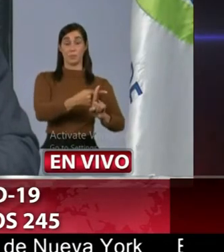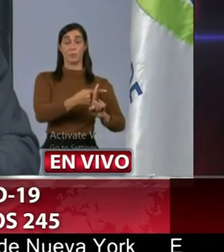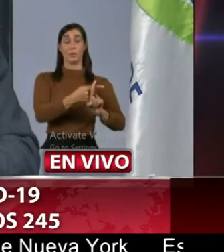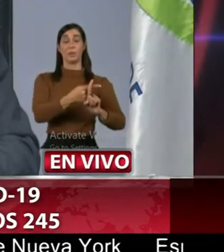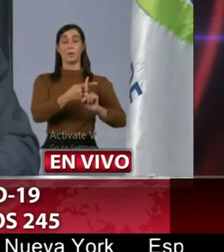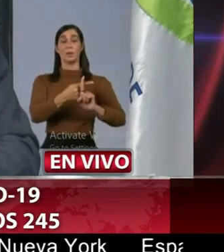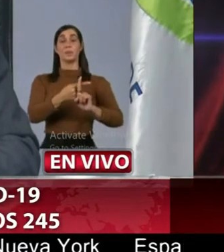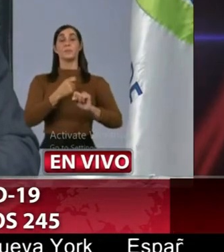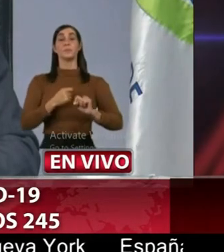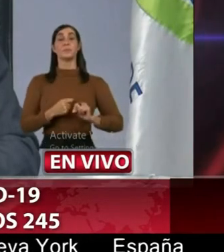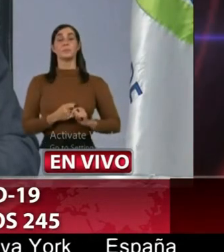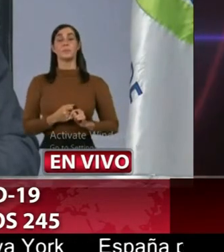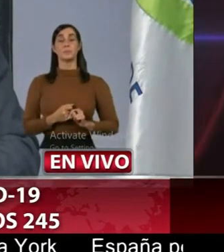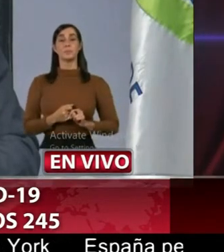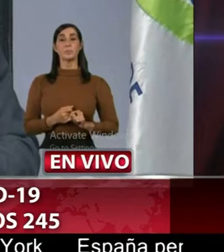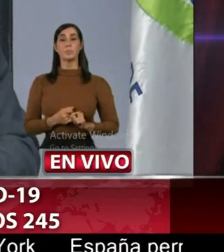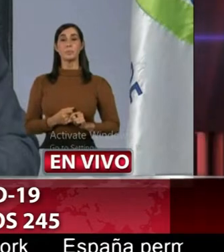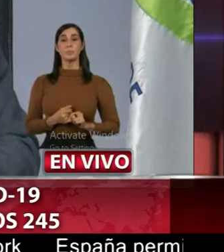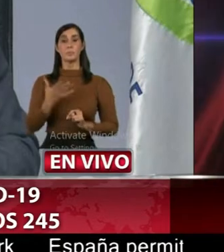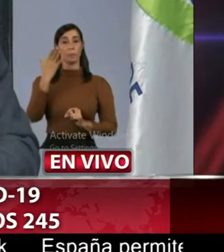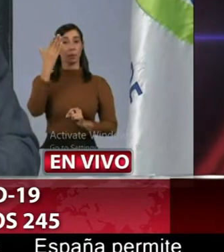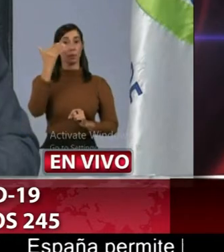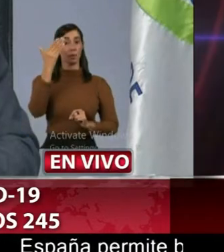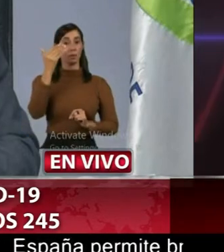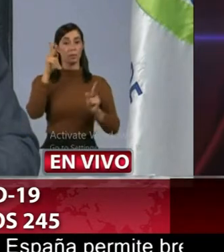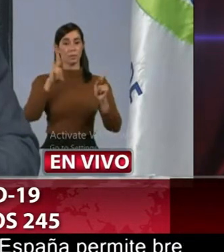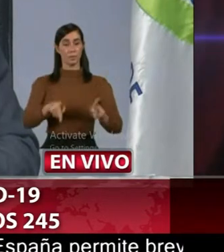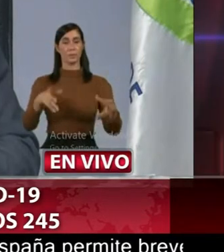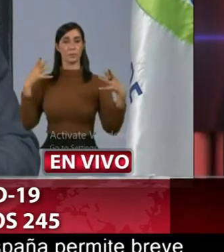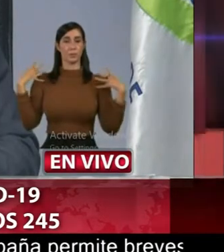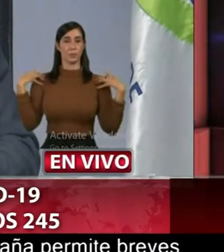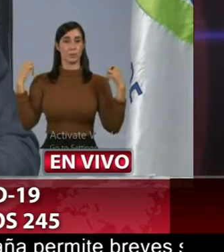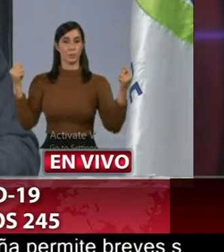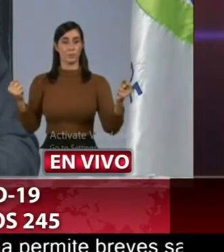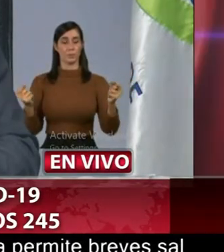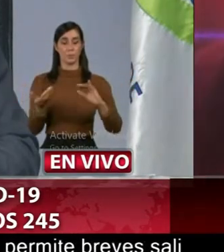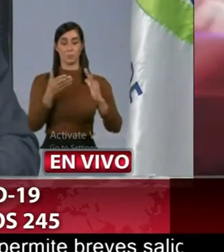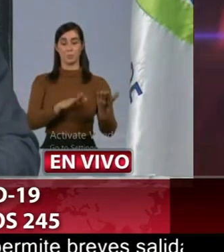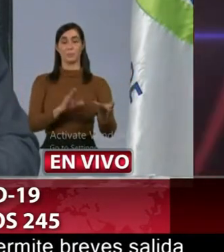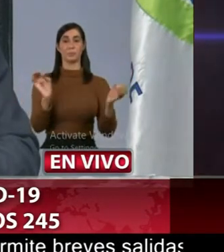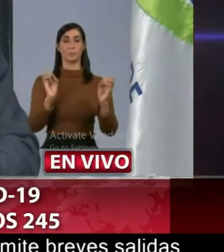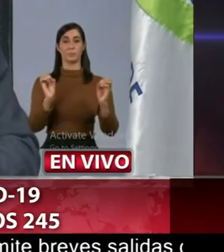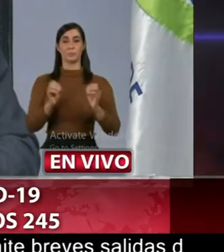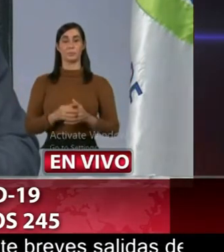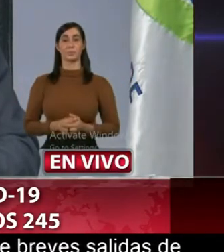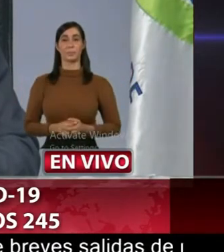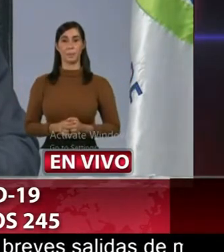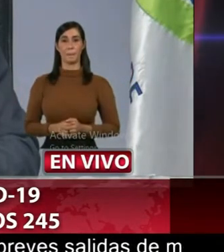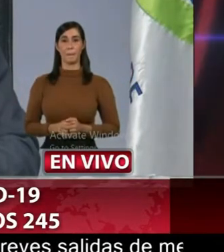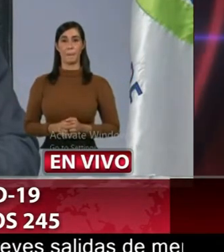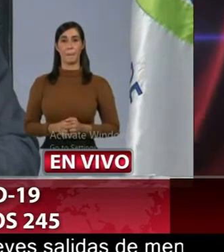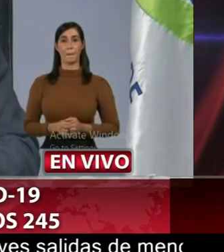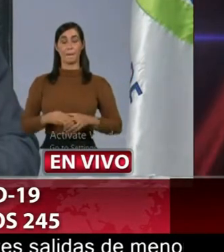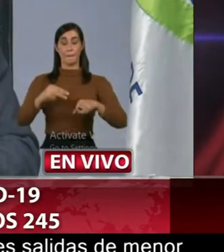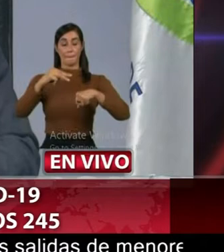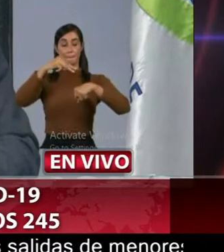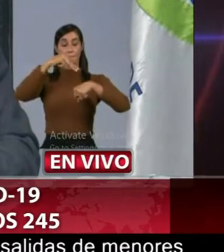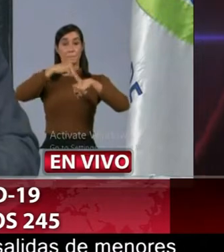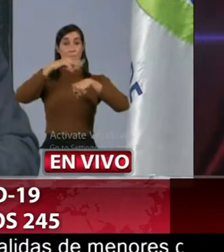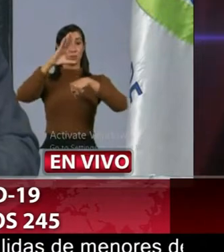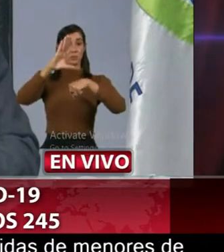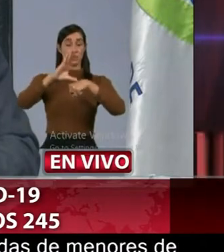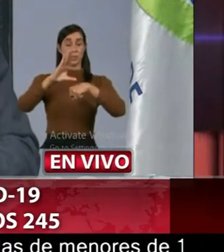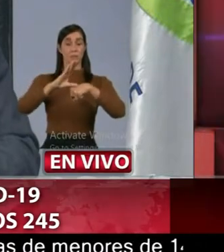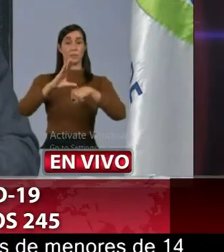15 recuperados cero fallecimiento Montecristi